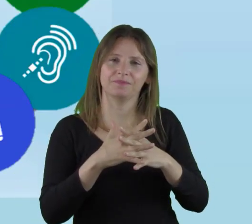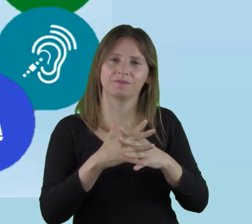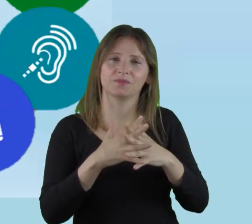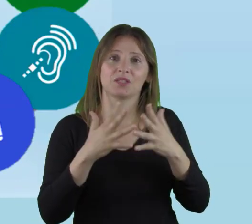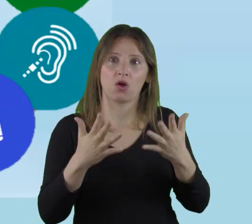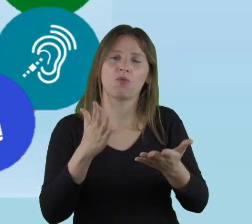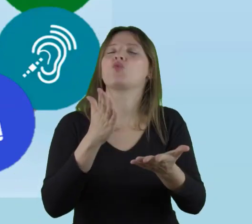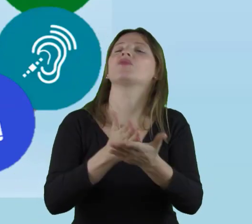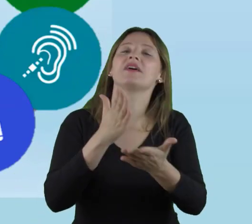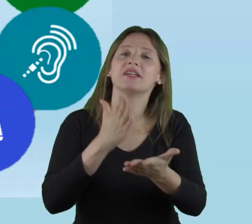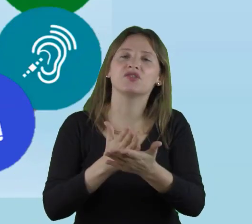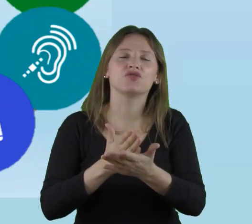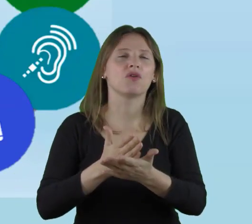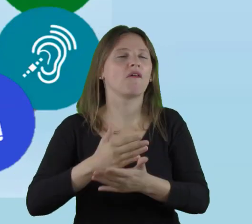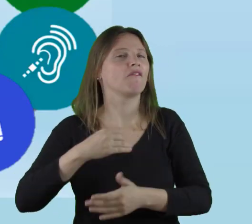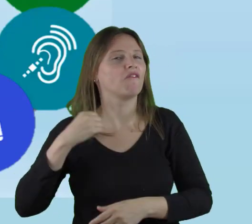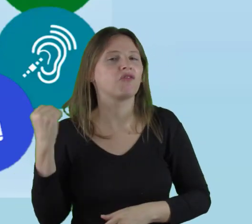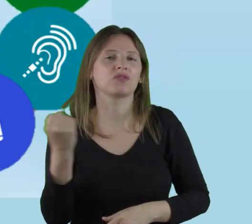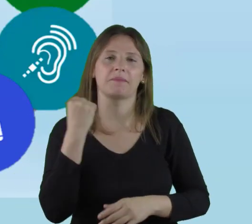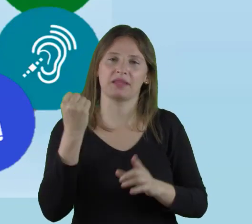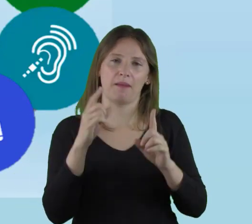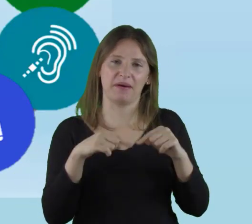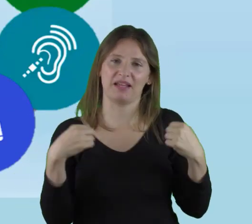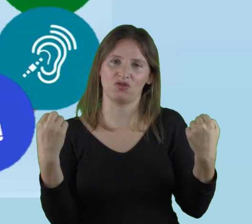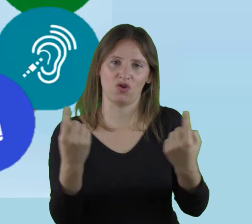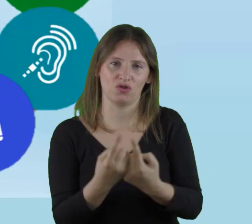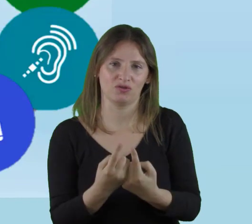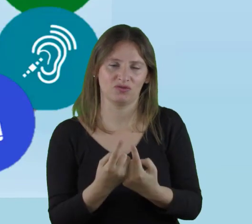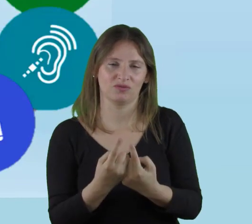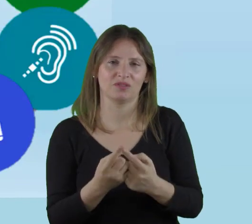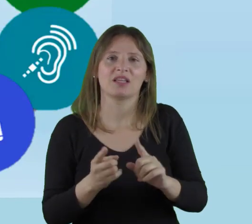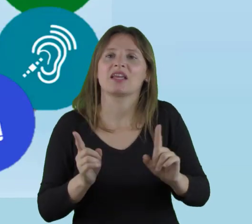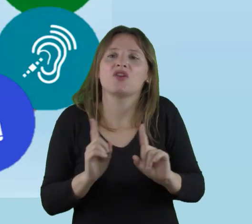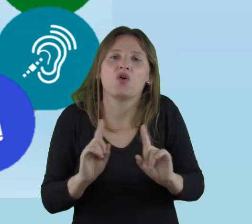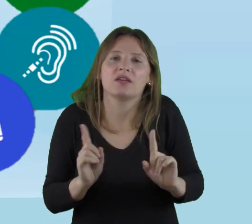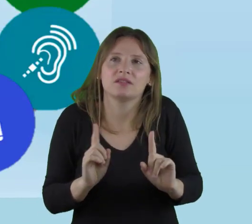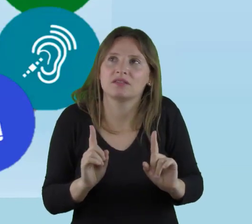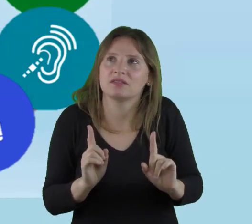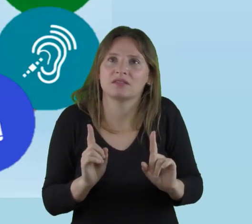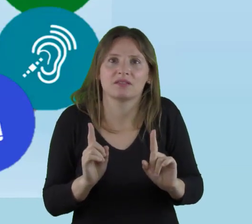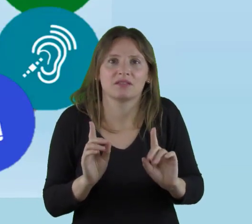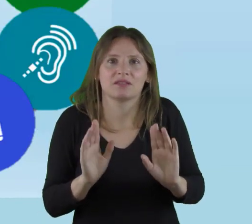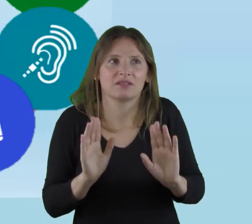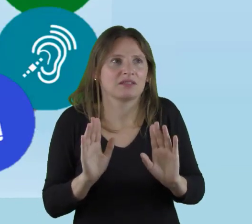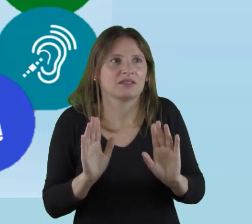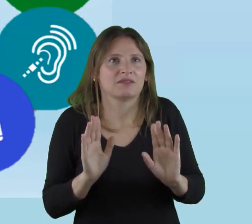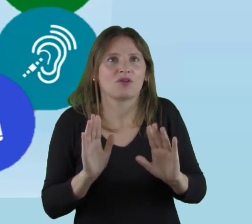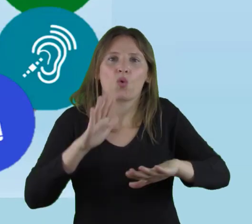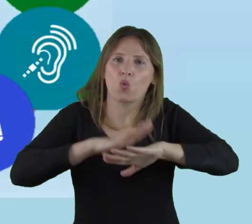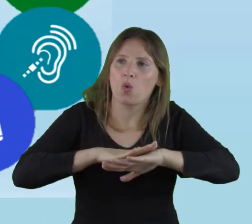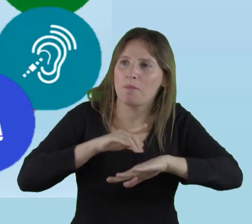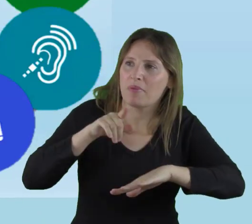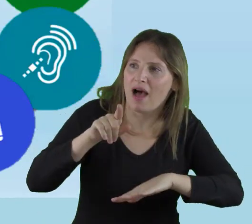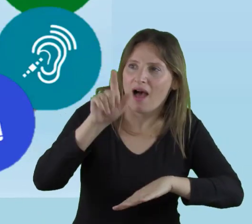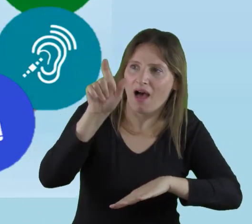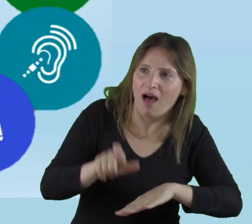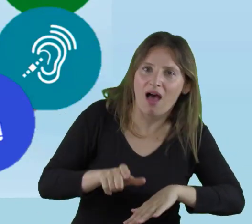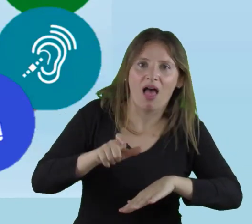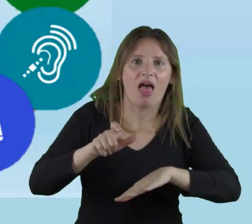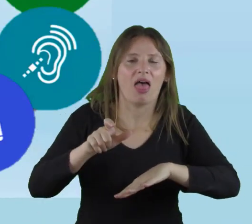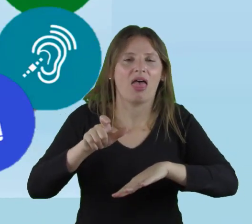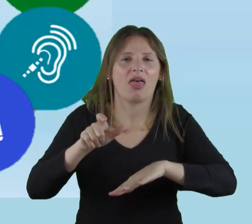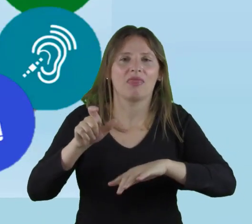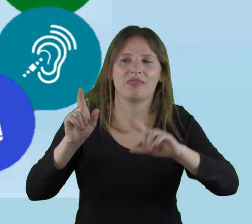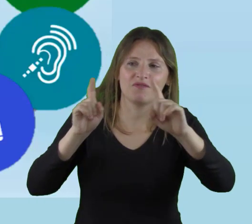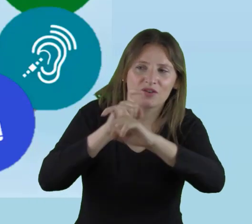un derecho fundamental para todos y que no está la dificultad o